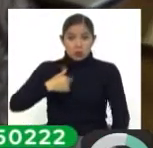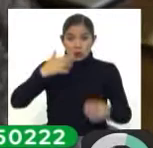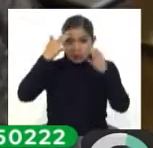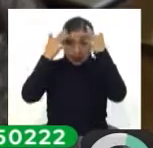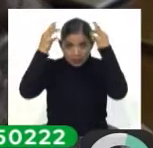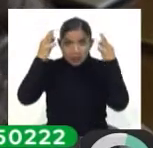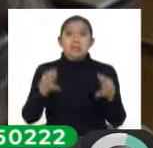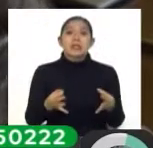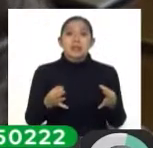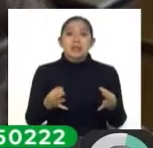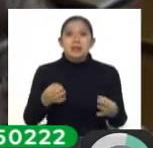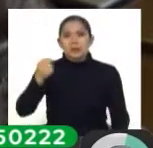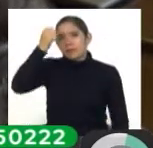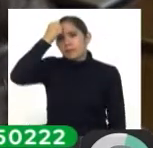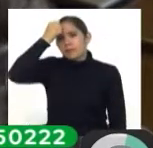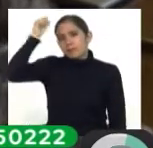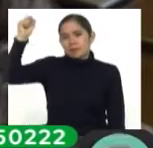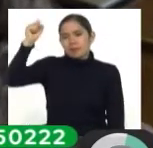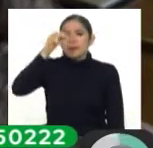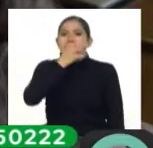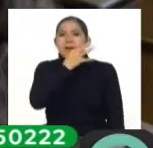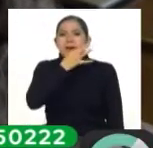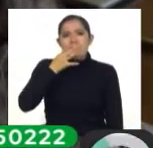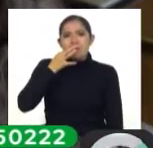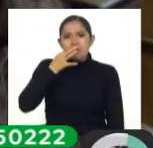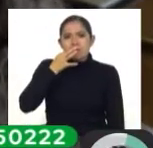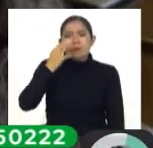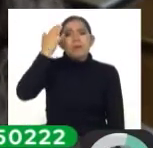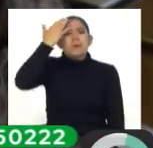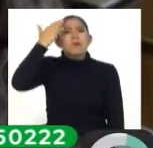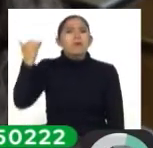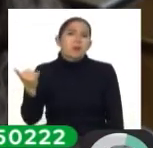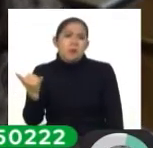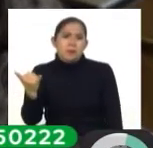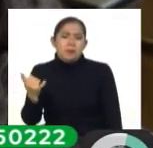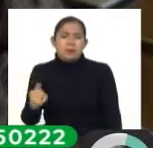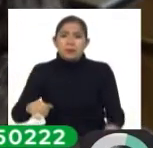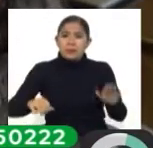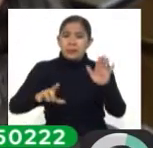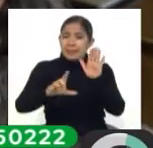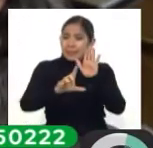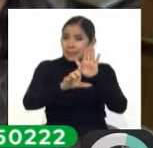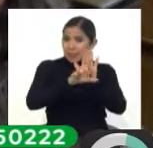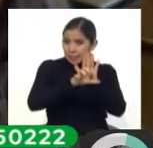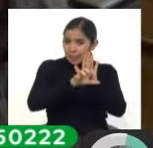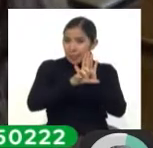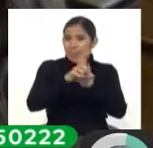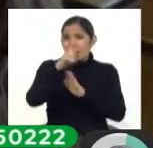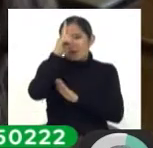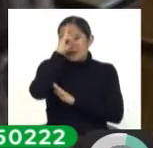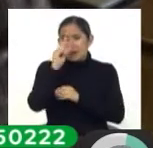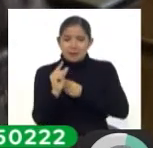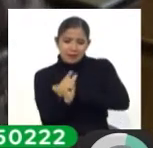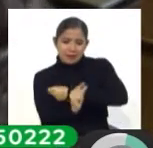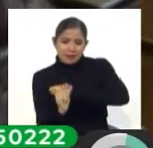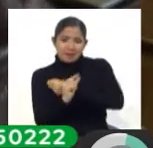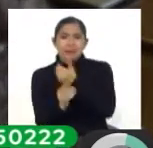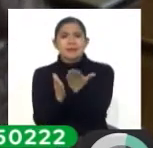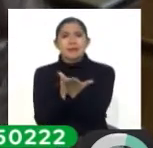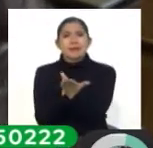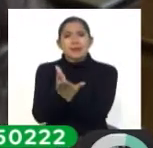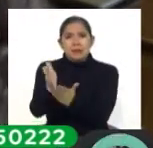ponerse en huelga de hambre debido a que el tratamiento de la ley para garantizar los derechos